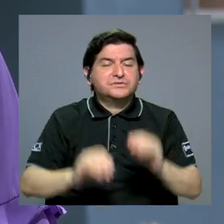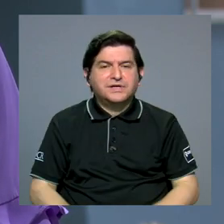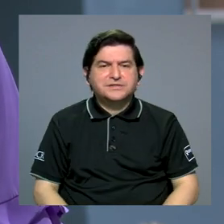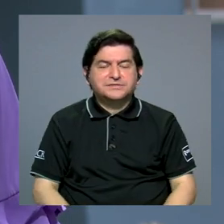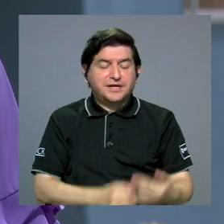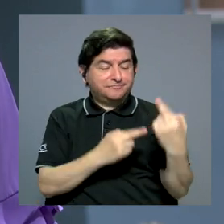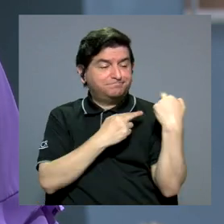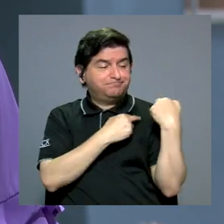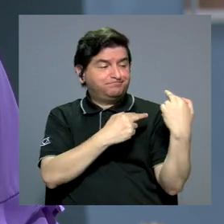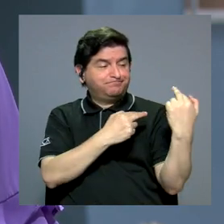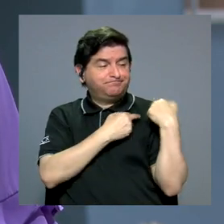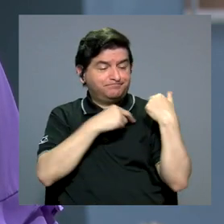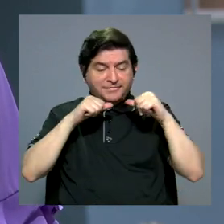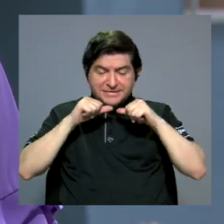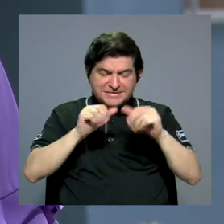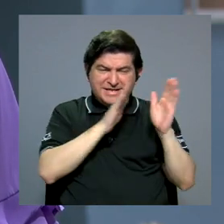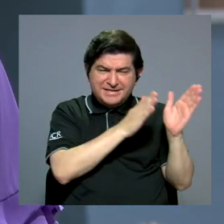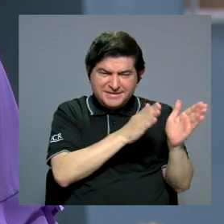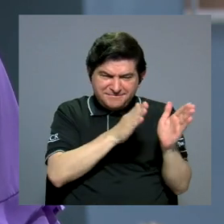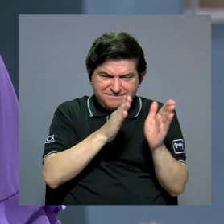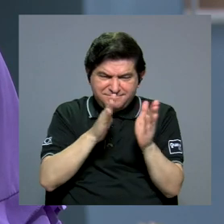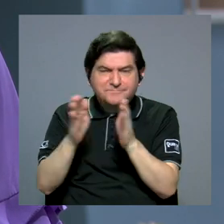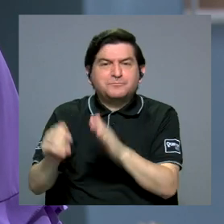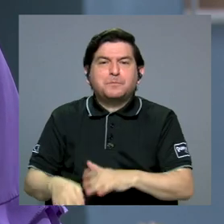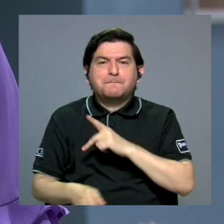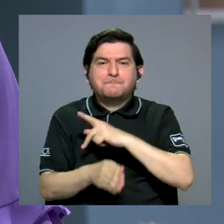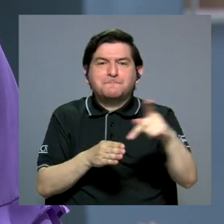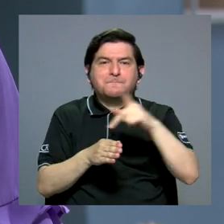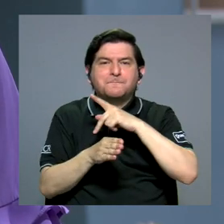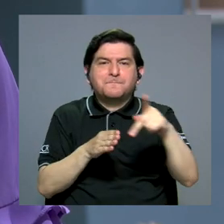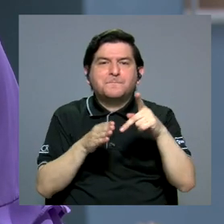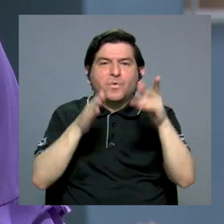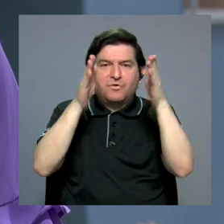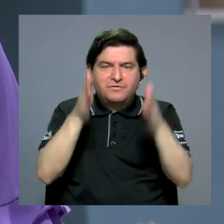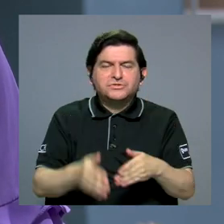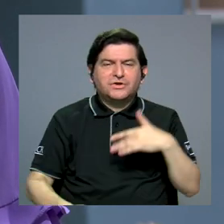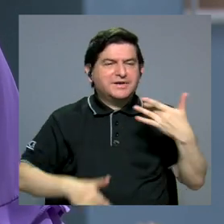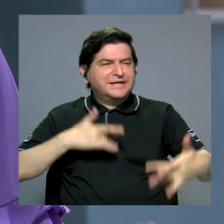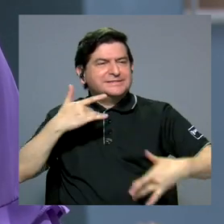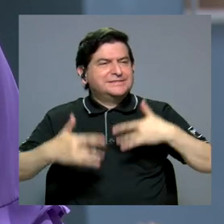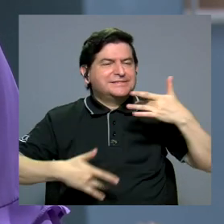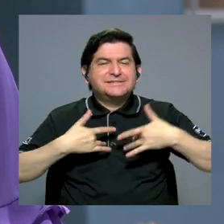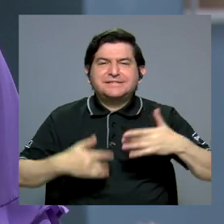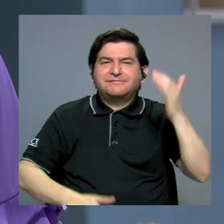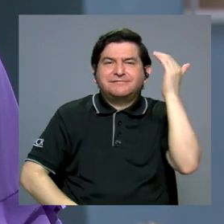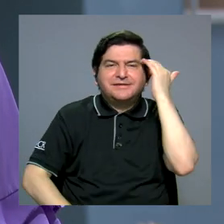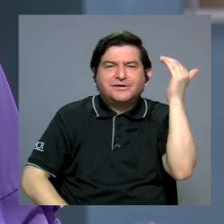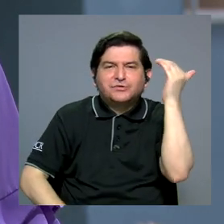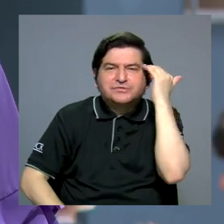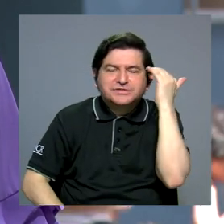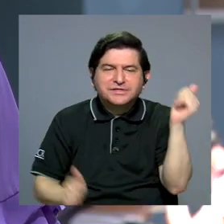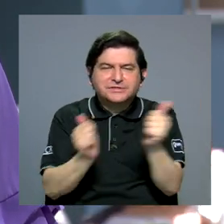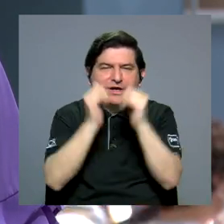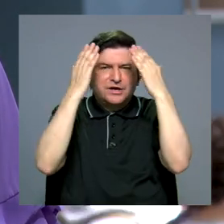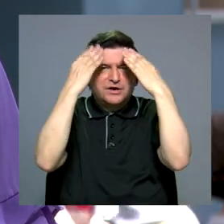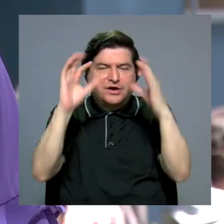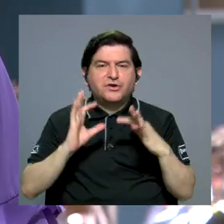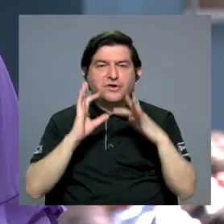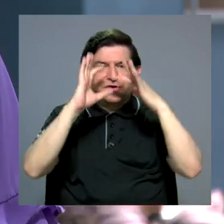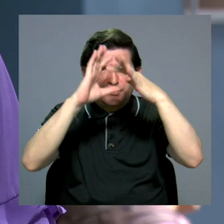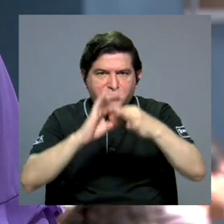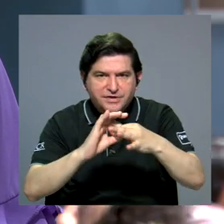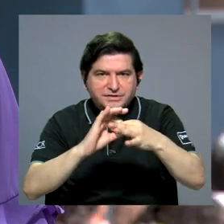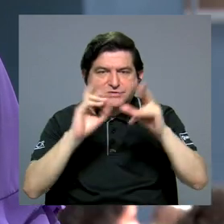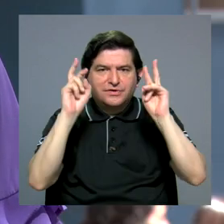tenemos la gran responsabilidad de seguir formando profesionales sensibles, conscientes e informados con